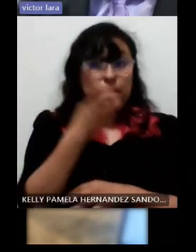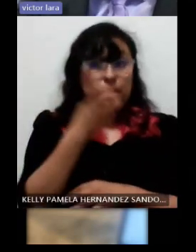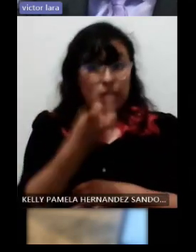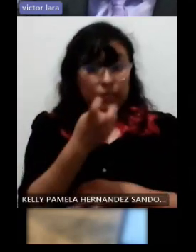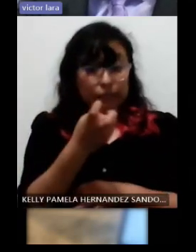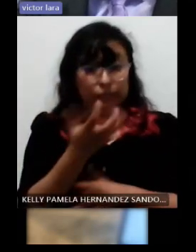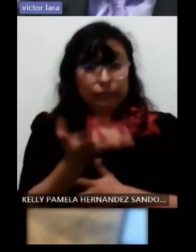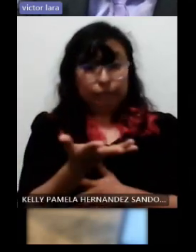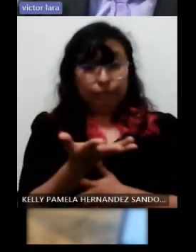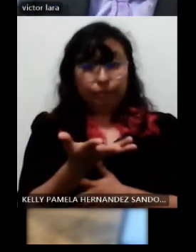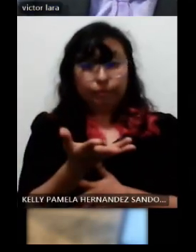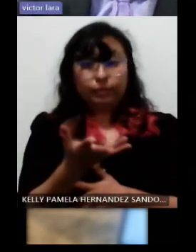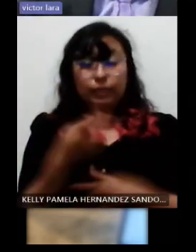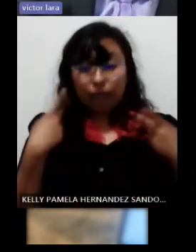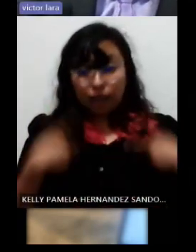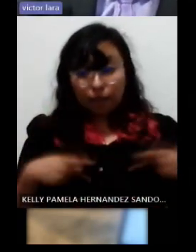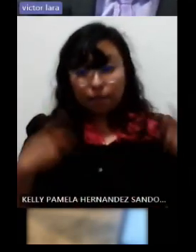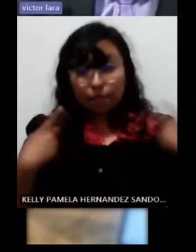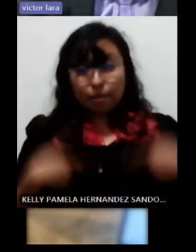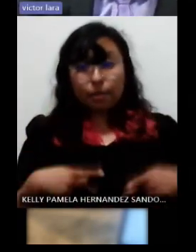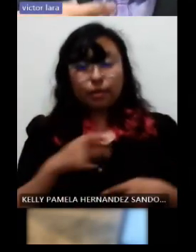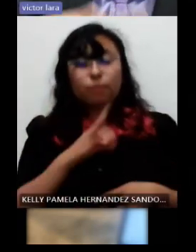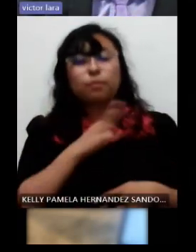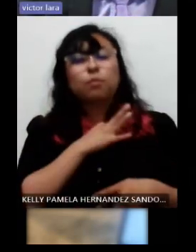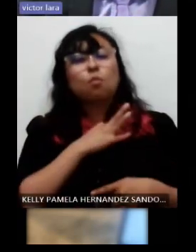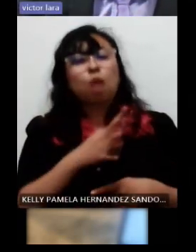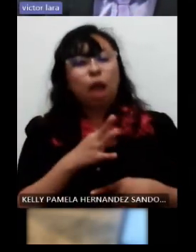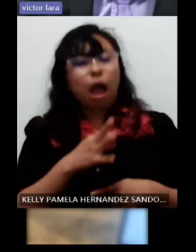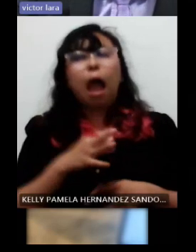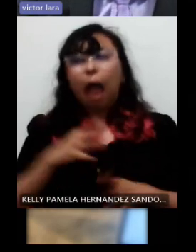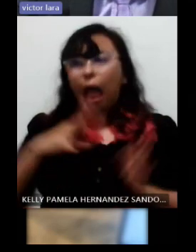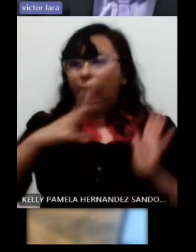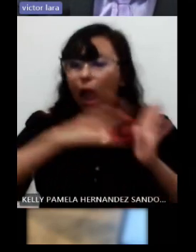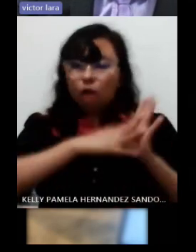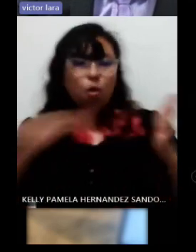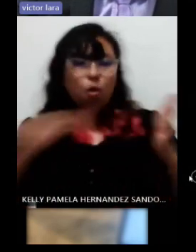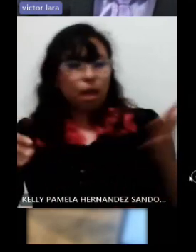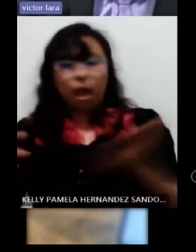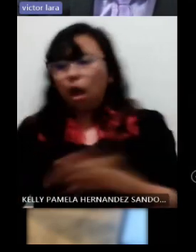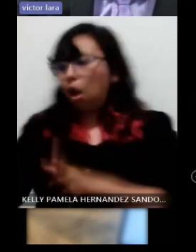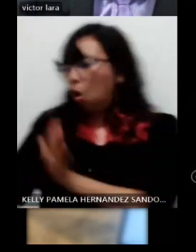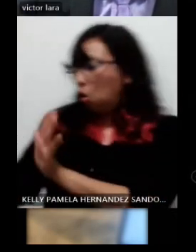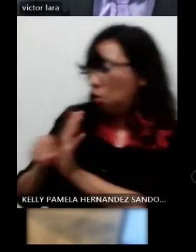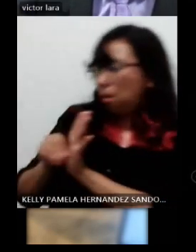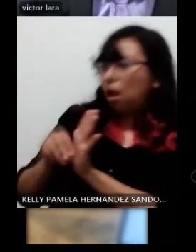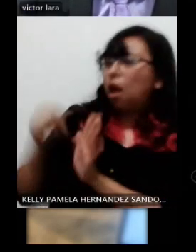pueda ir haciendo esta imitación y yo otorgándole un concepto.